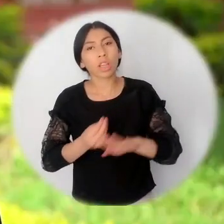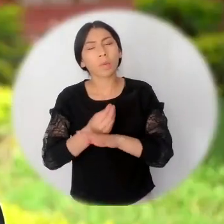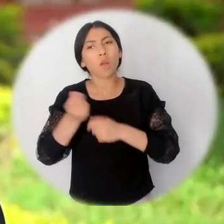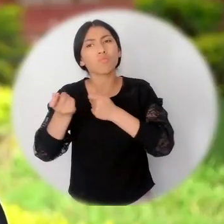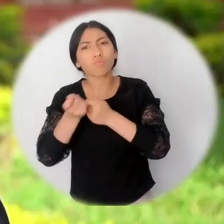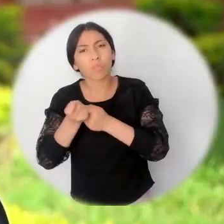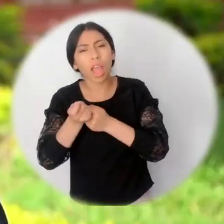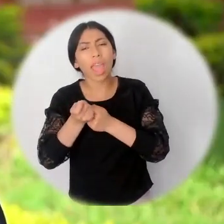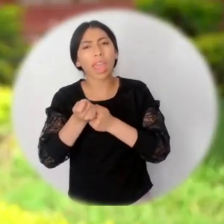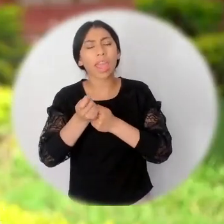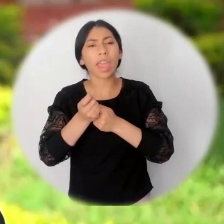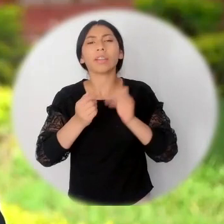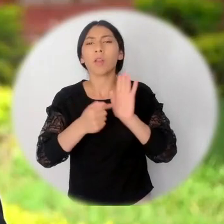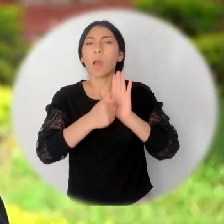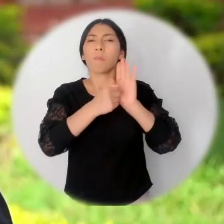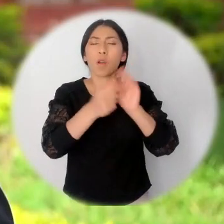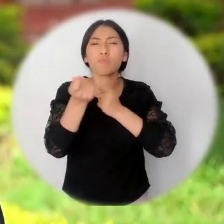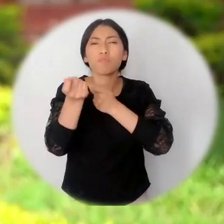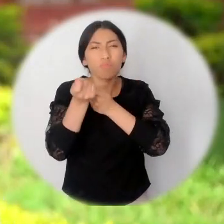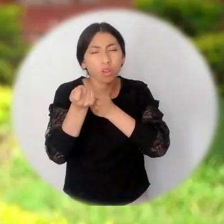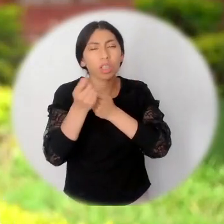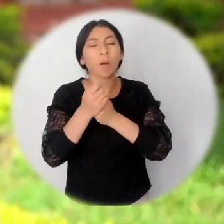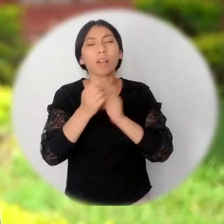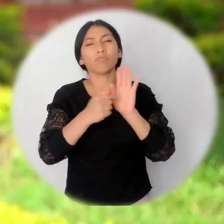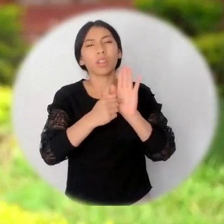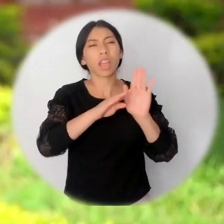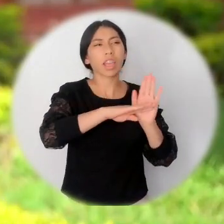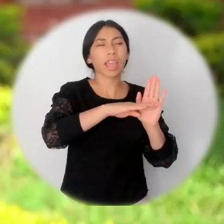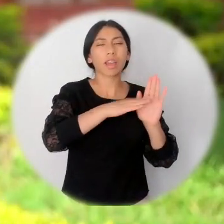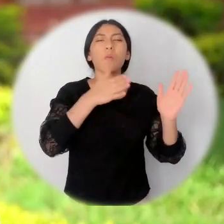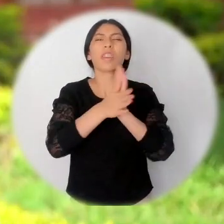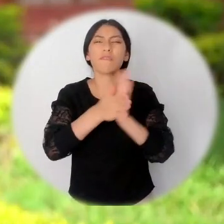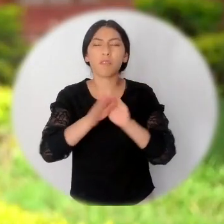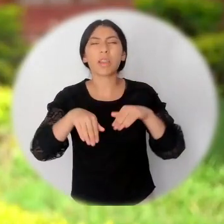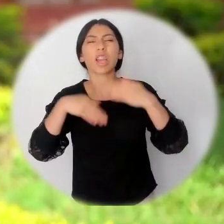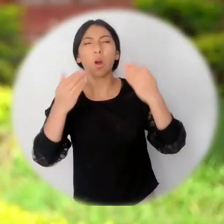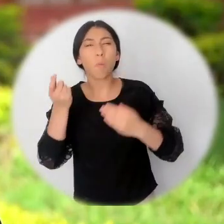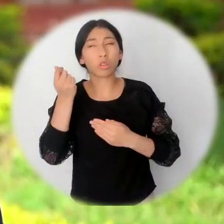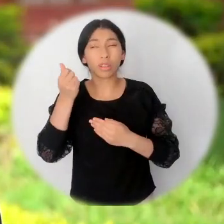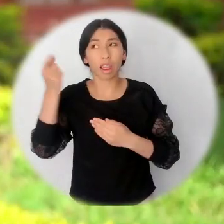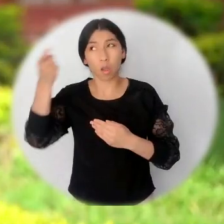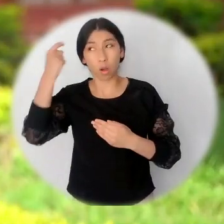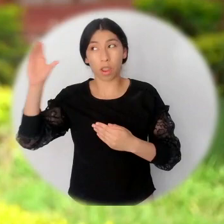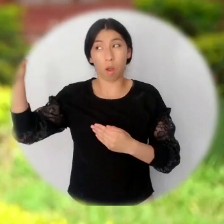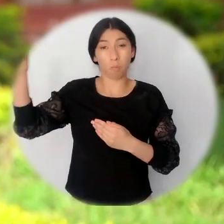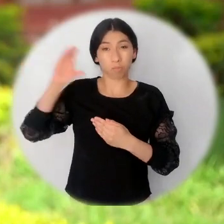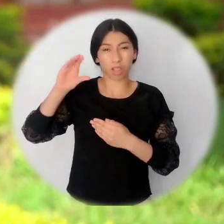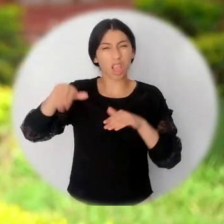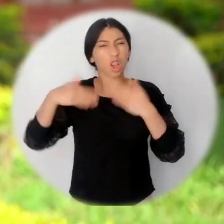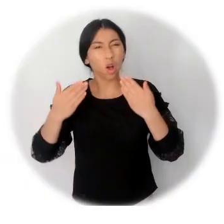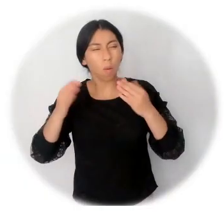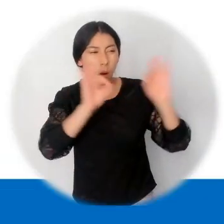La Unidad para las Víctimas prepara su audiencia pública de rendición de cuentas 2019 en la que usted podrá participar y darnos a conocer los temas que le gustaría